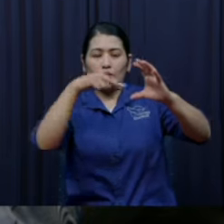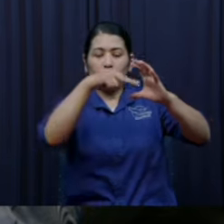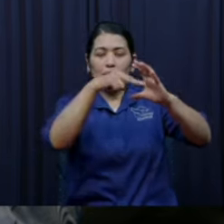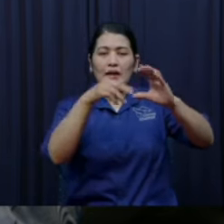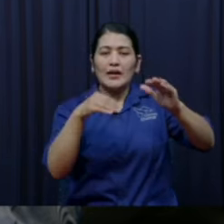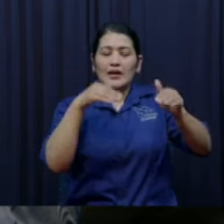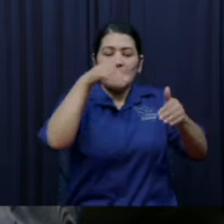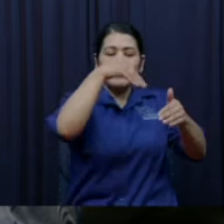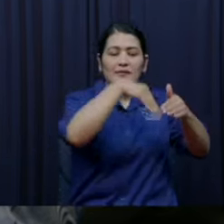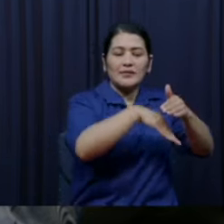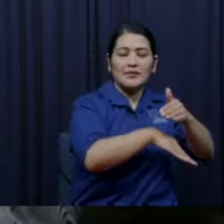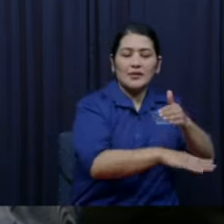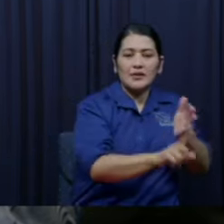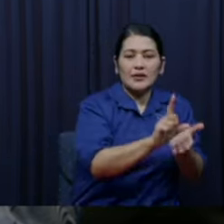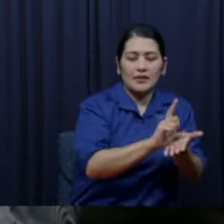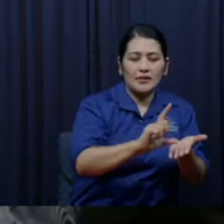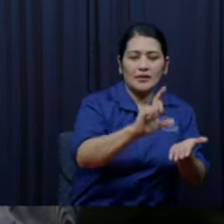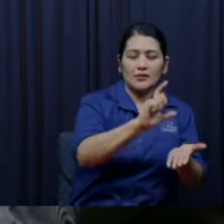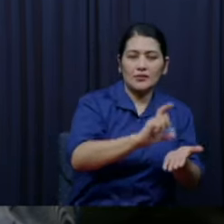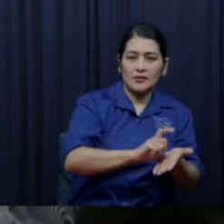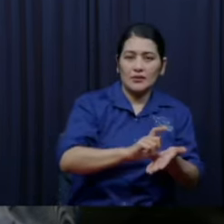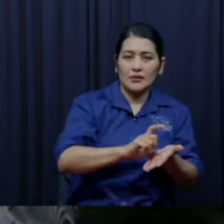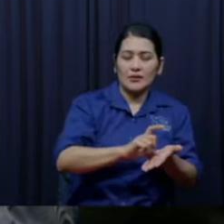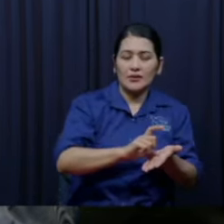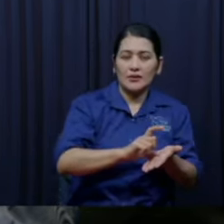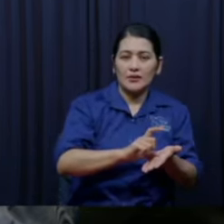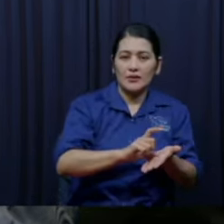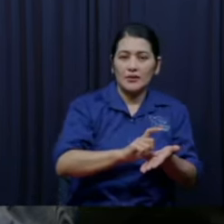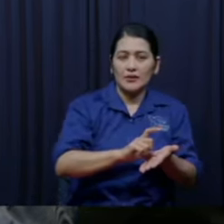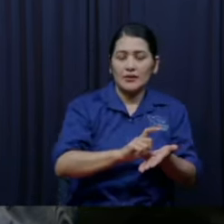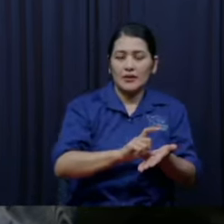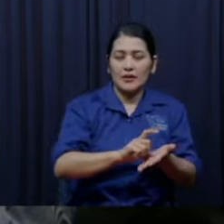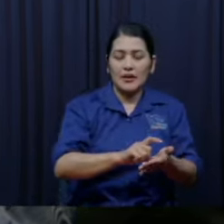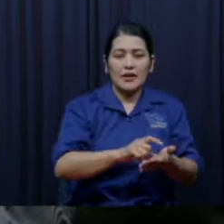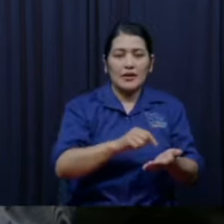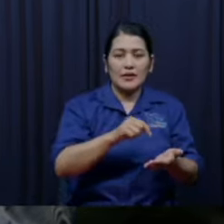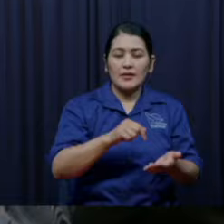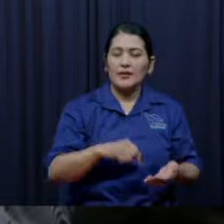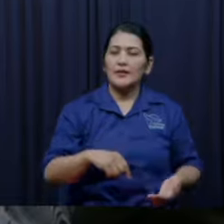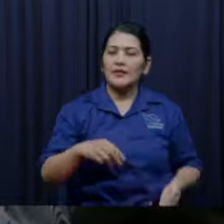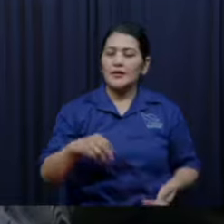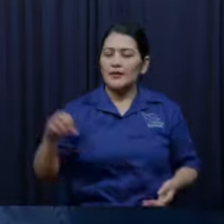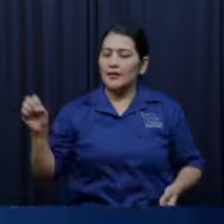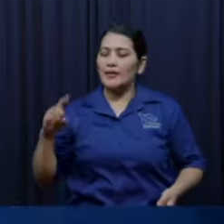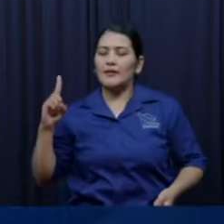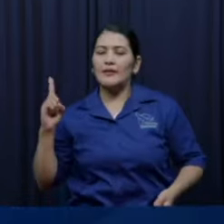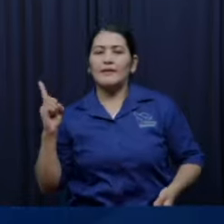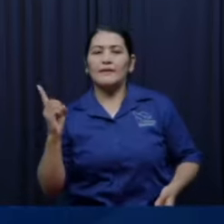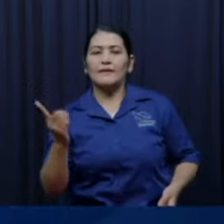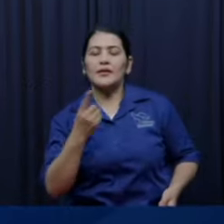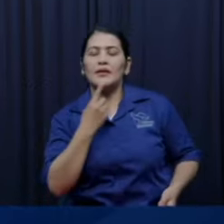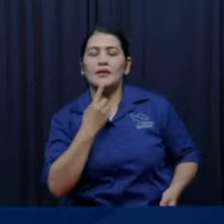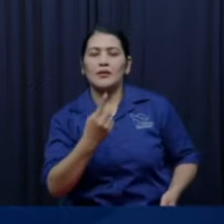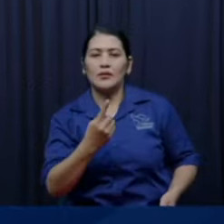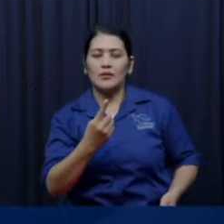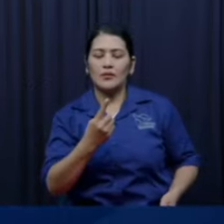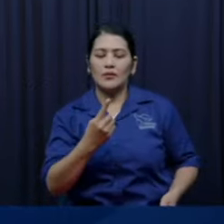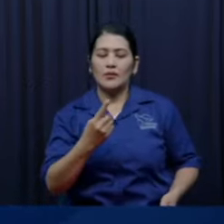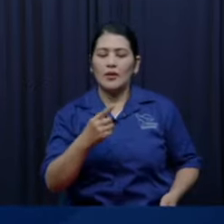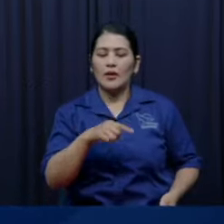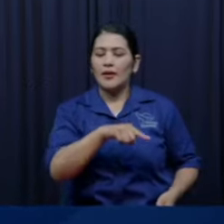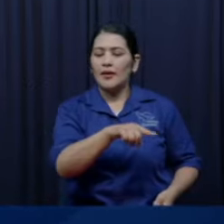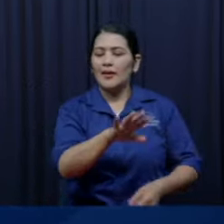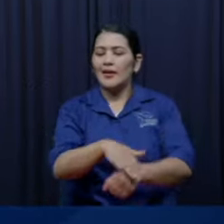David dijo el que primero mate a un jebuseo se vuelve jefe entonces